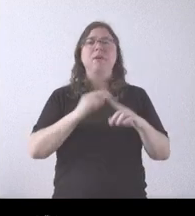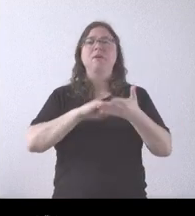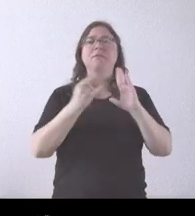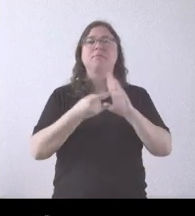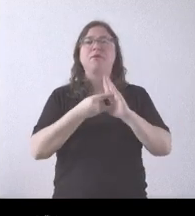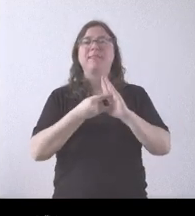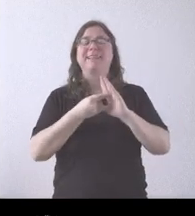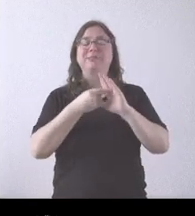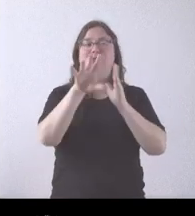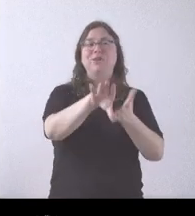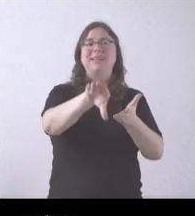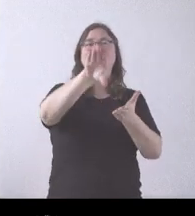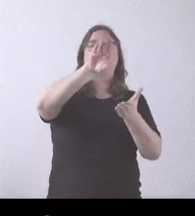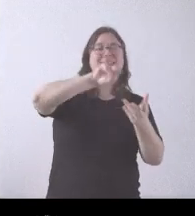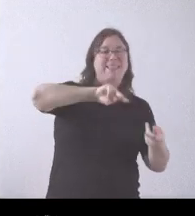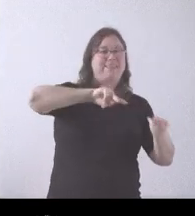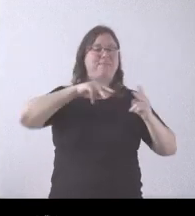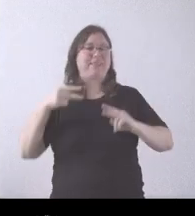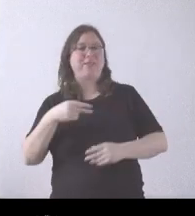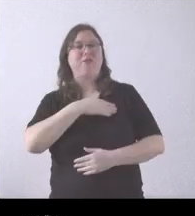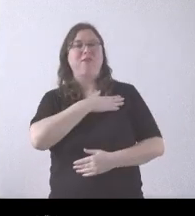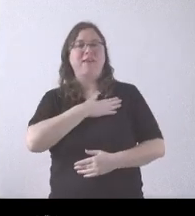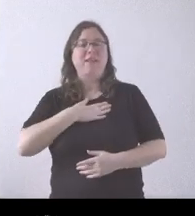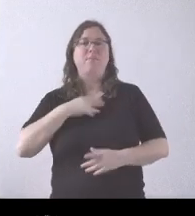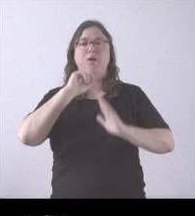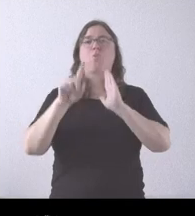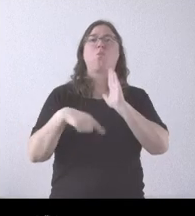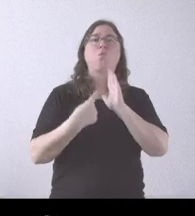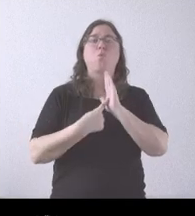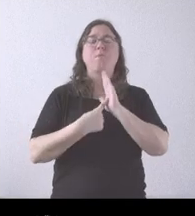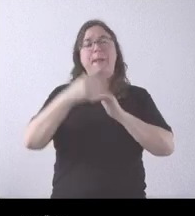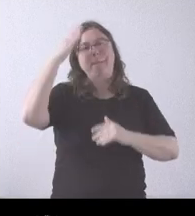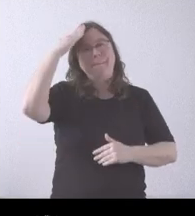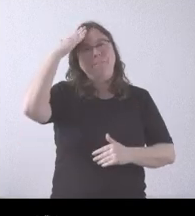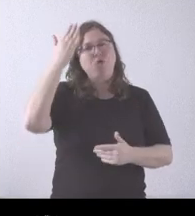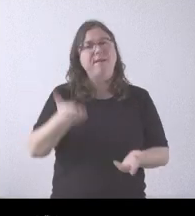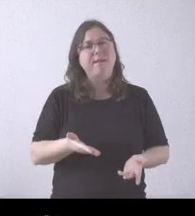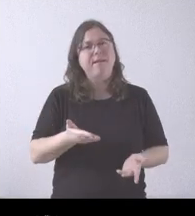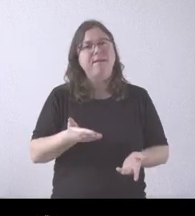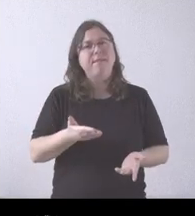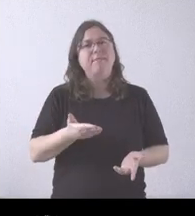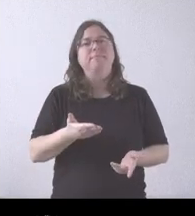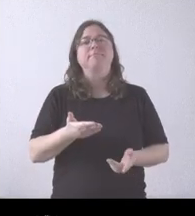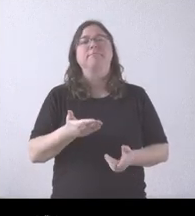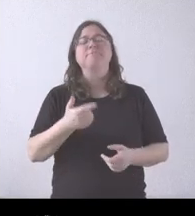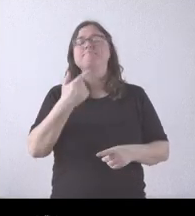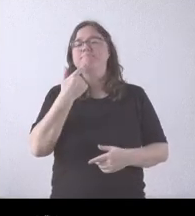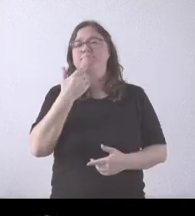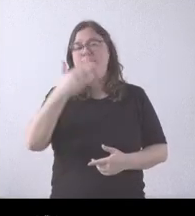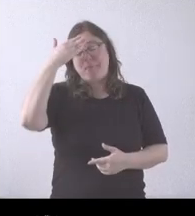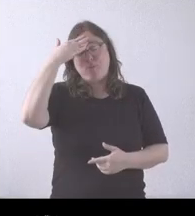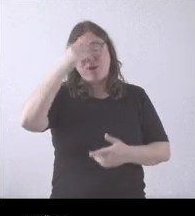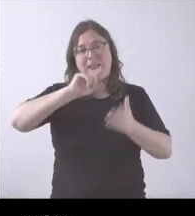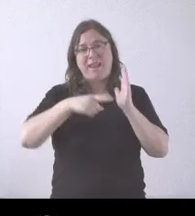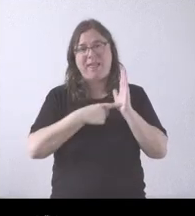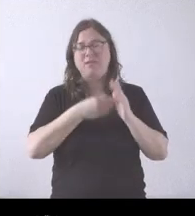reinterpretación que se le pretendía dar para dar cumplimiento a la ley de memoria. No sé cómo queda ese aspecto y cuáles son los planes de